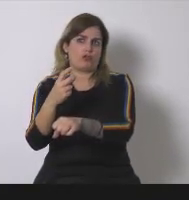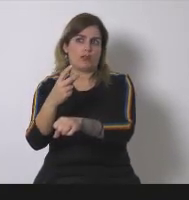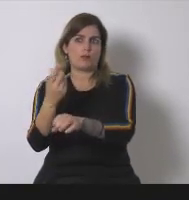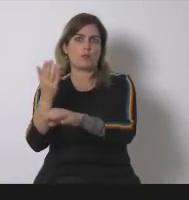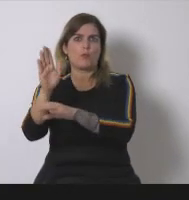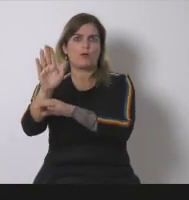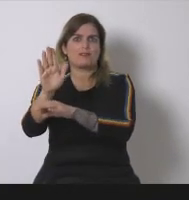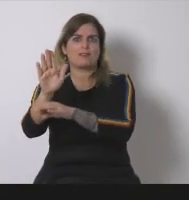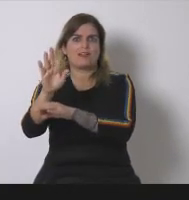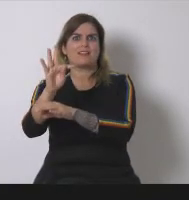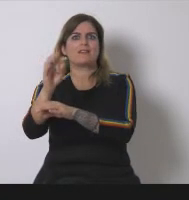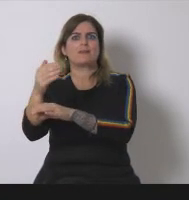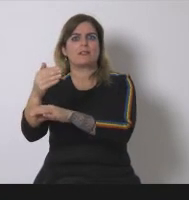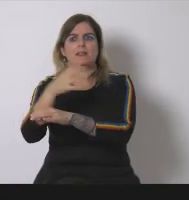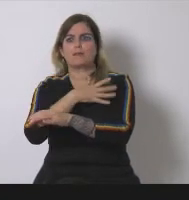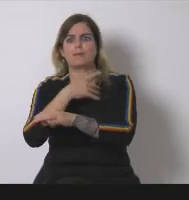era